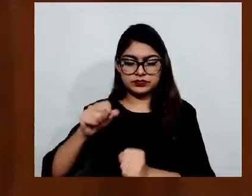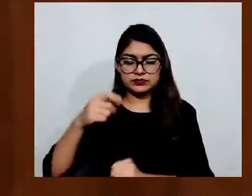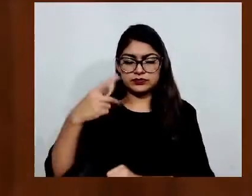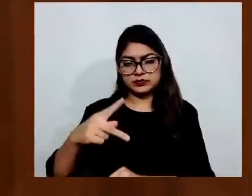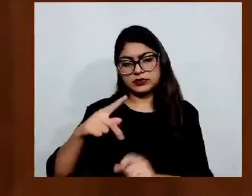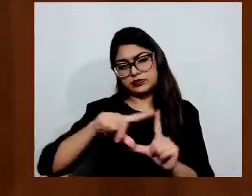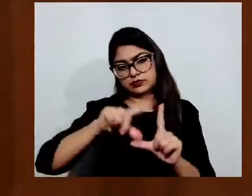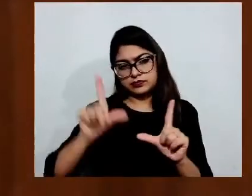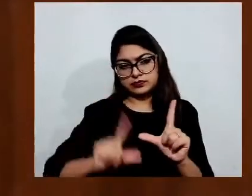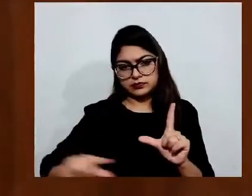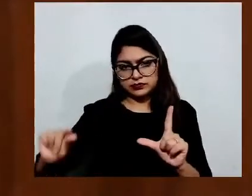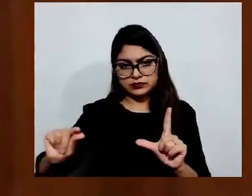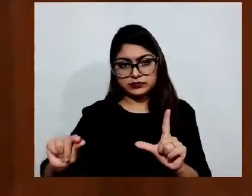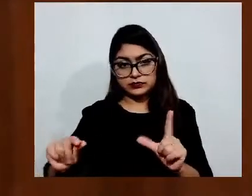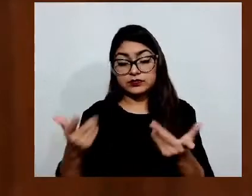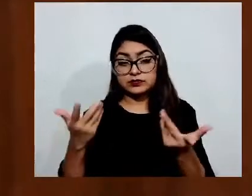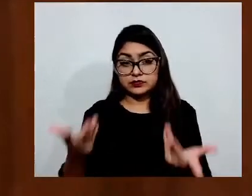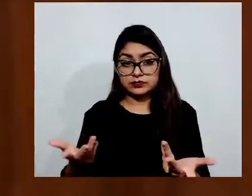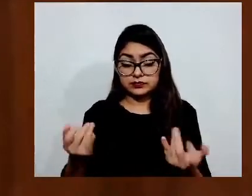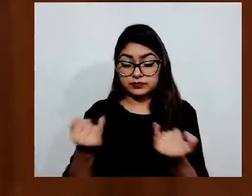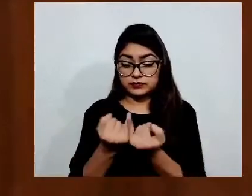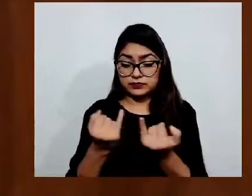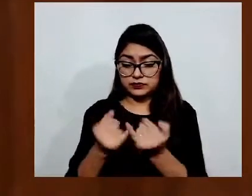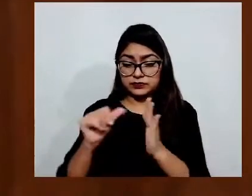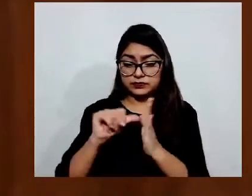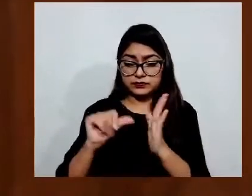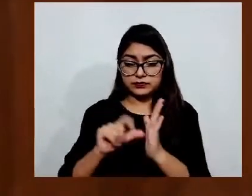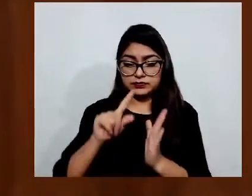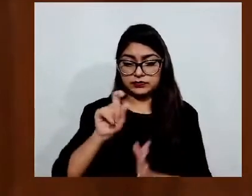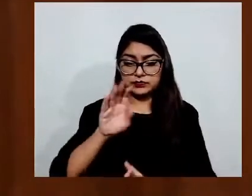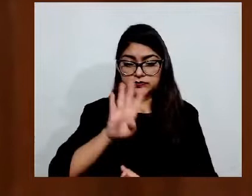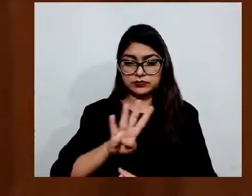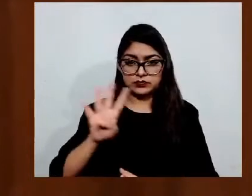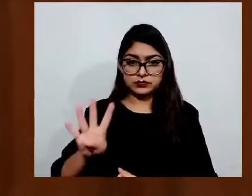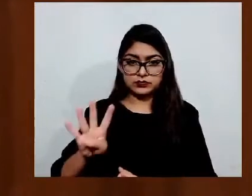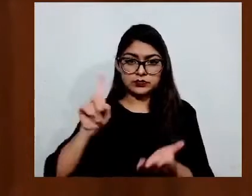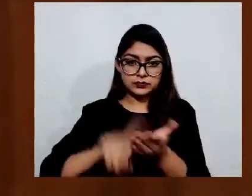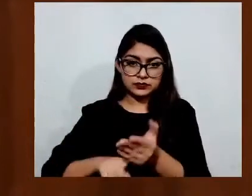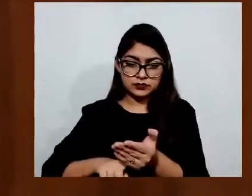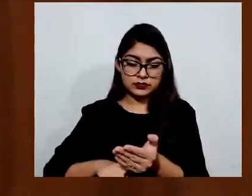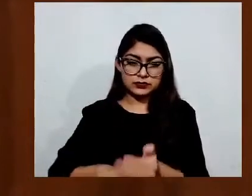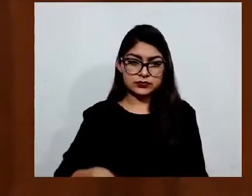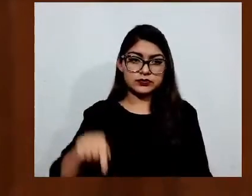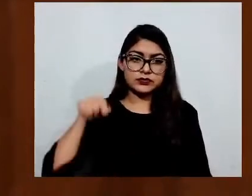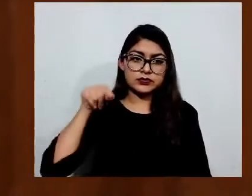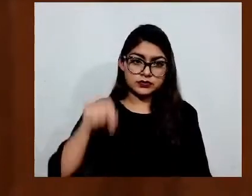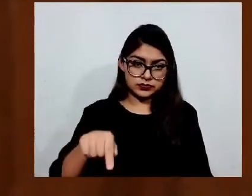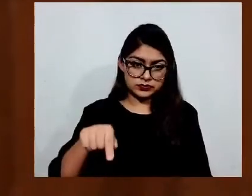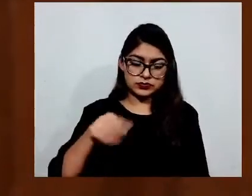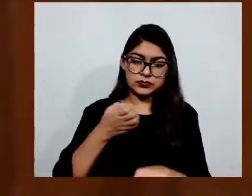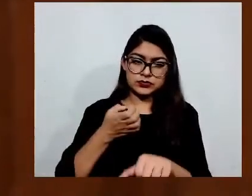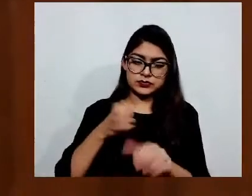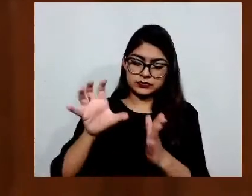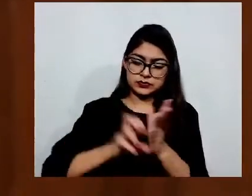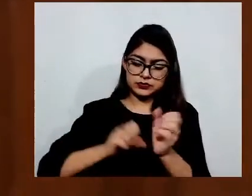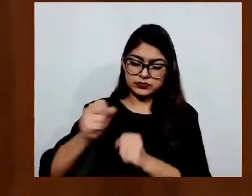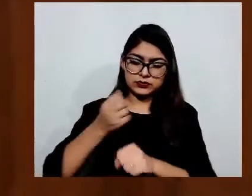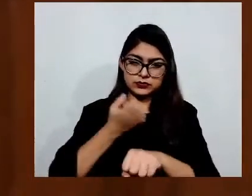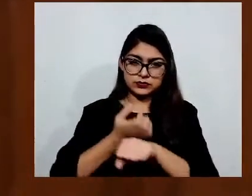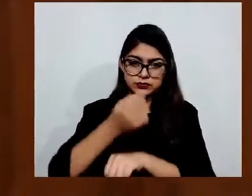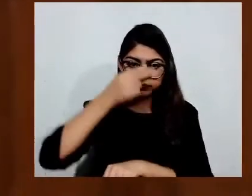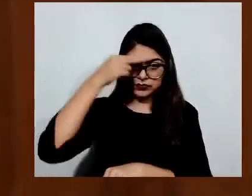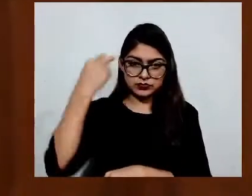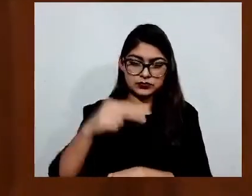144 de la Constitución Política del Estado Libre y Soberano de México, garantía que prevé, entre otras